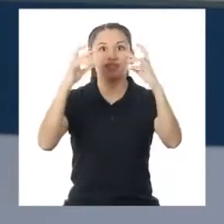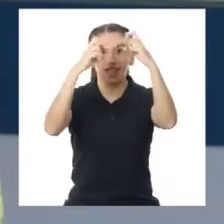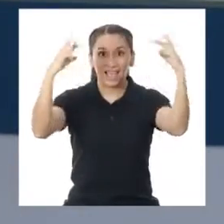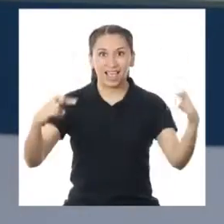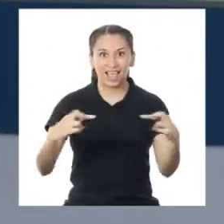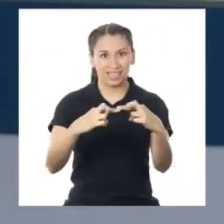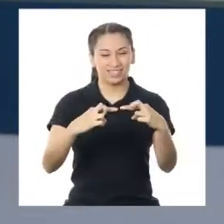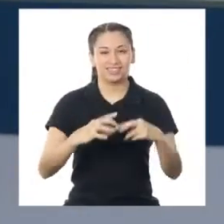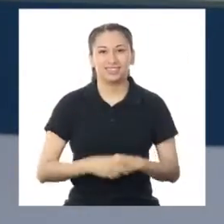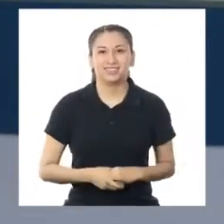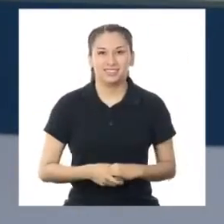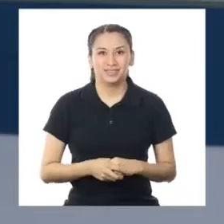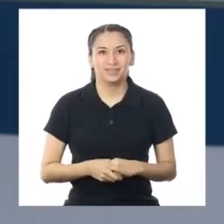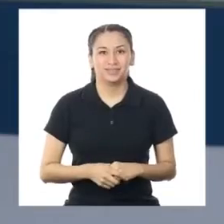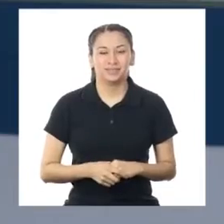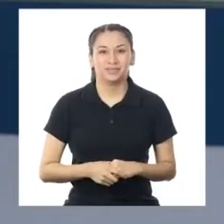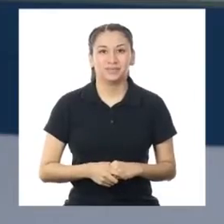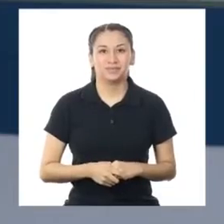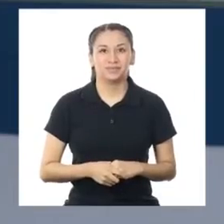virtual!